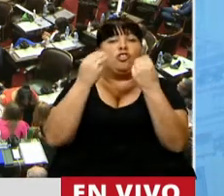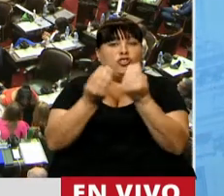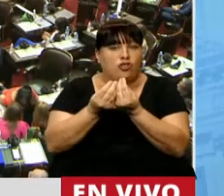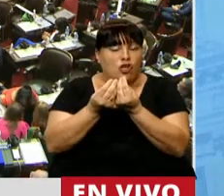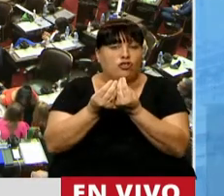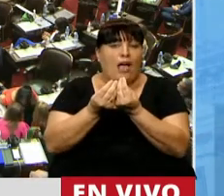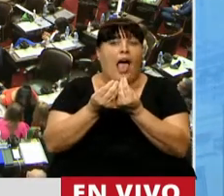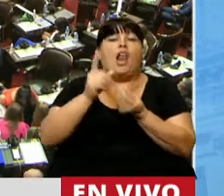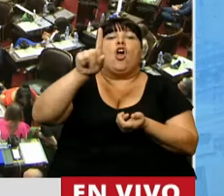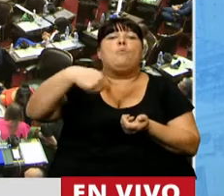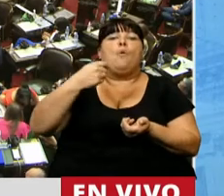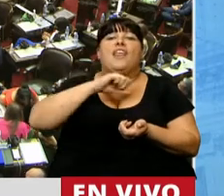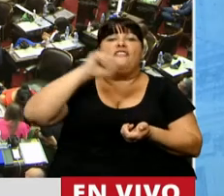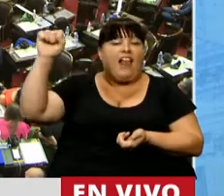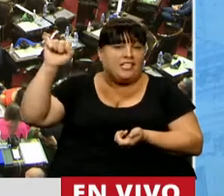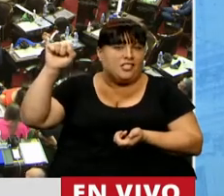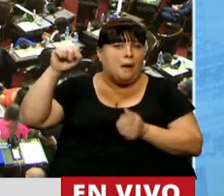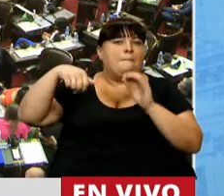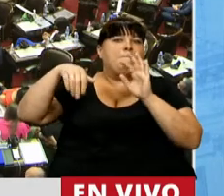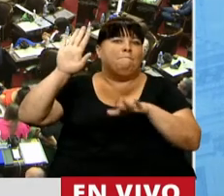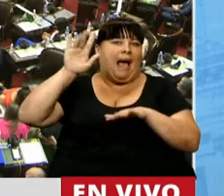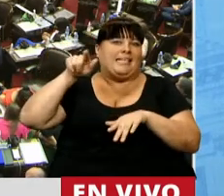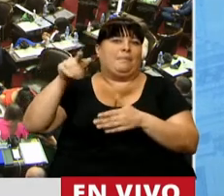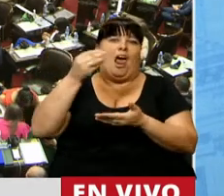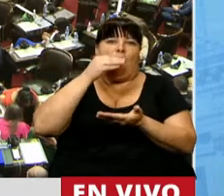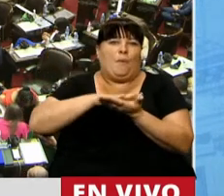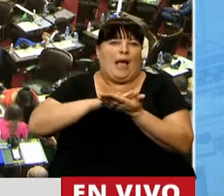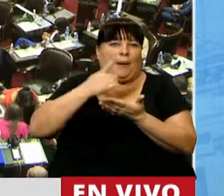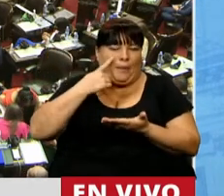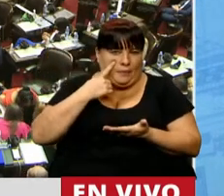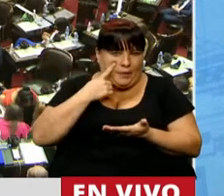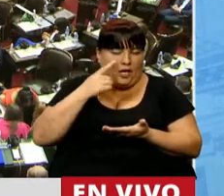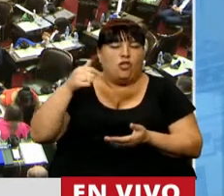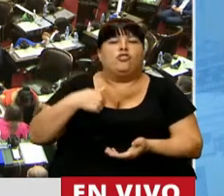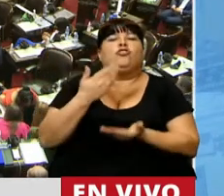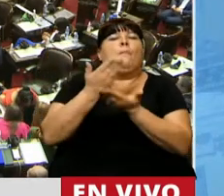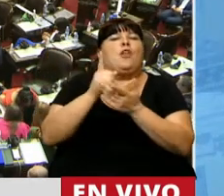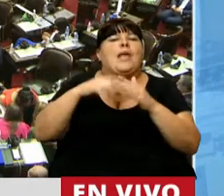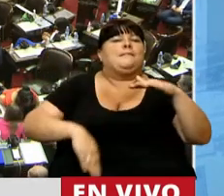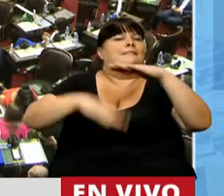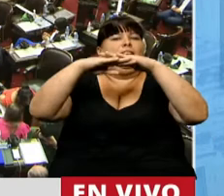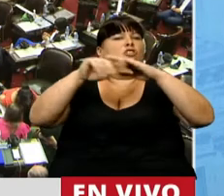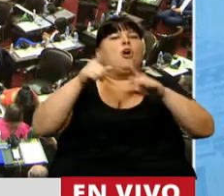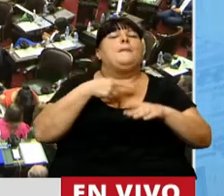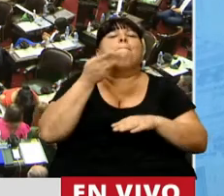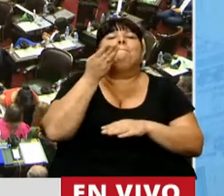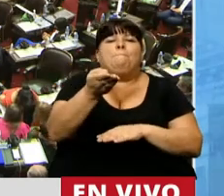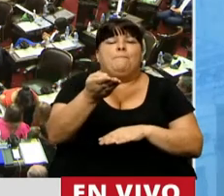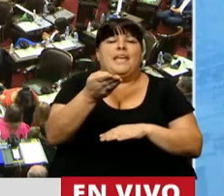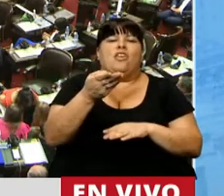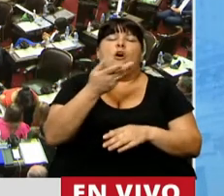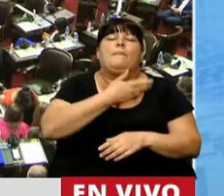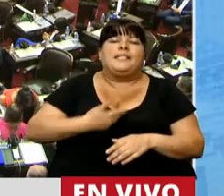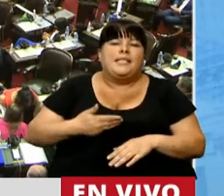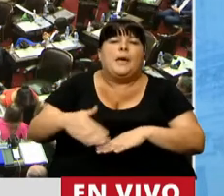se obtienen de la inflación son mayores en la canasta básica. Lo que estamos pidiendo no es un techo. Estamos pidiendo,